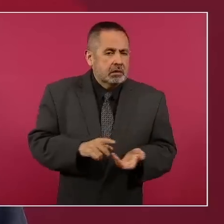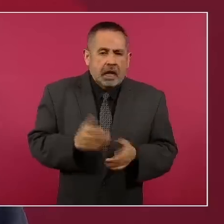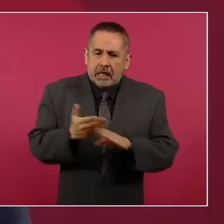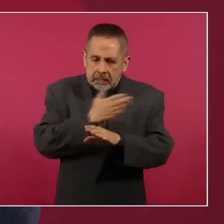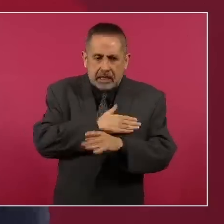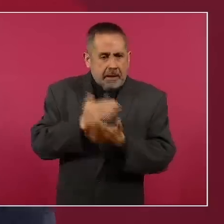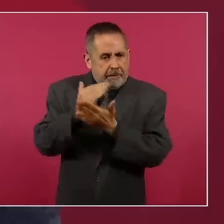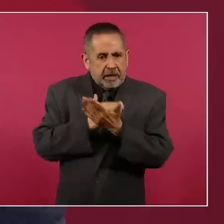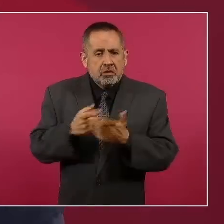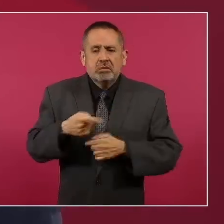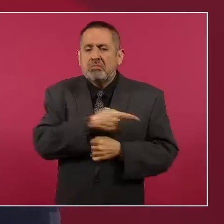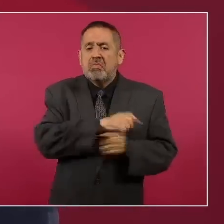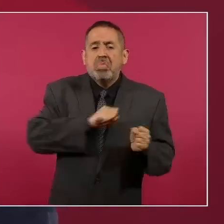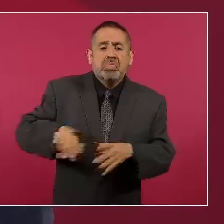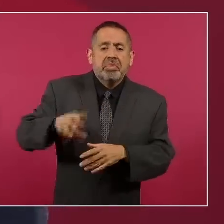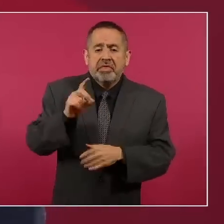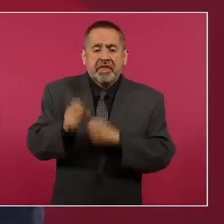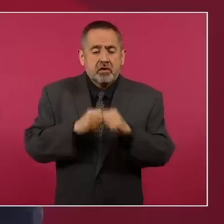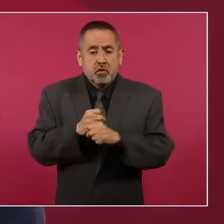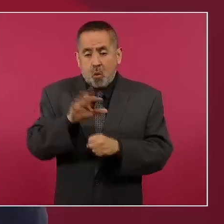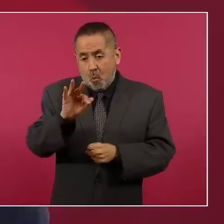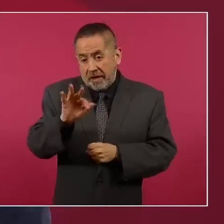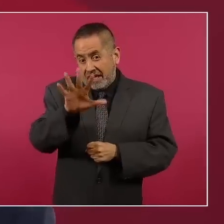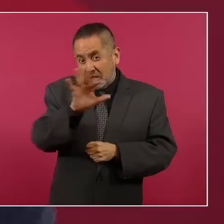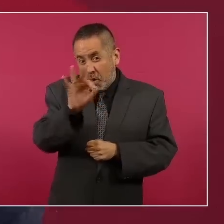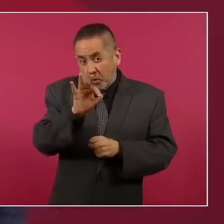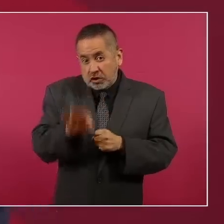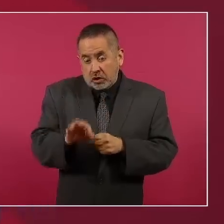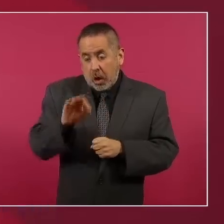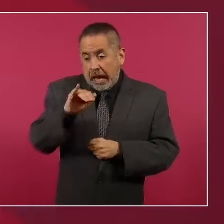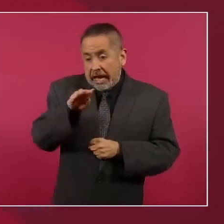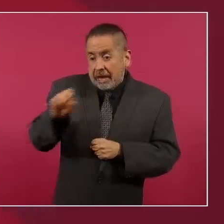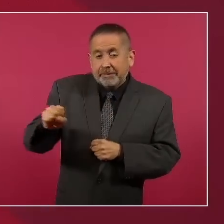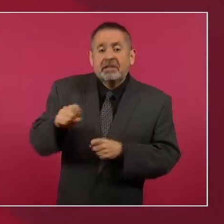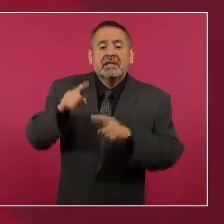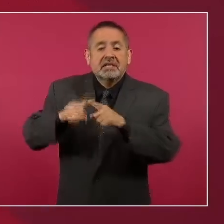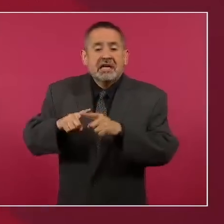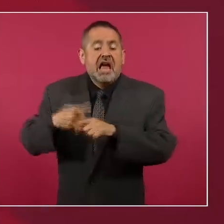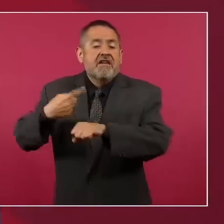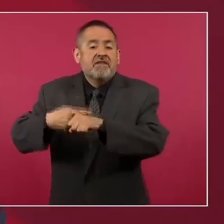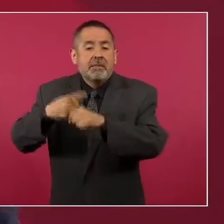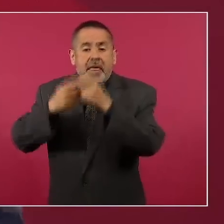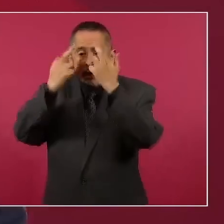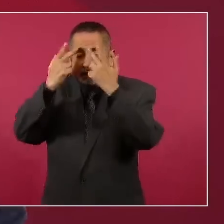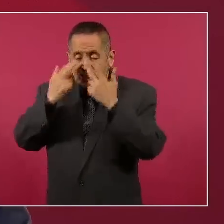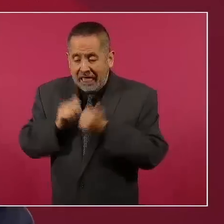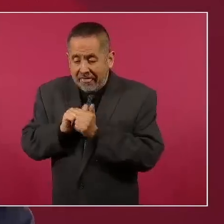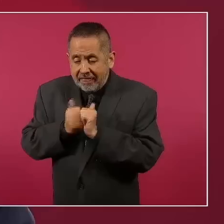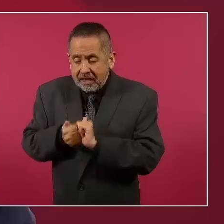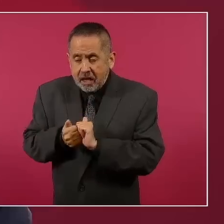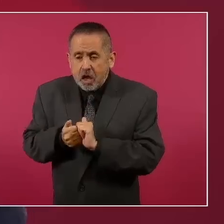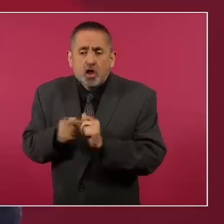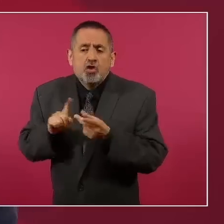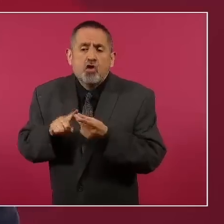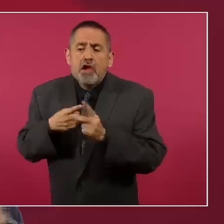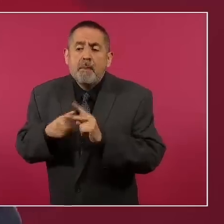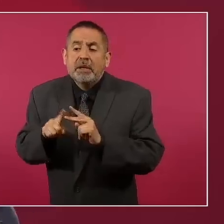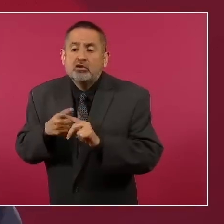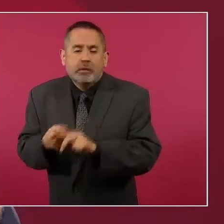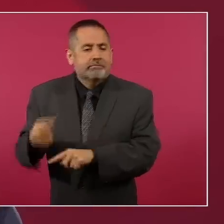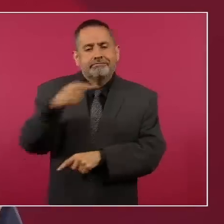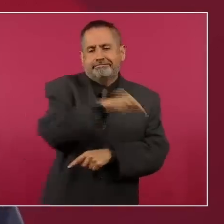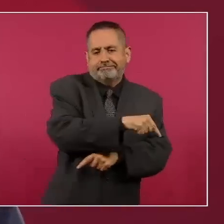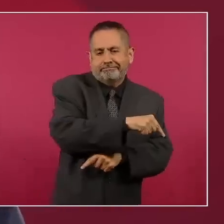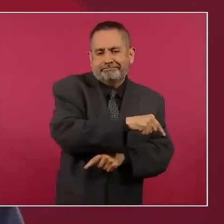podido evitar. El 45 por ciento del gasto del IMSS es enfermedades crónico-degenerativas. ¿Cuándo ocurrió ese incremento?